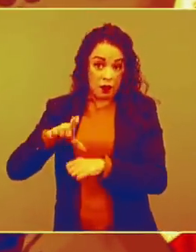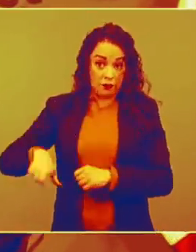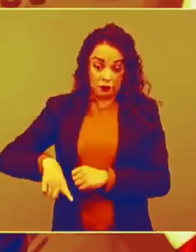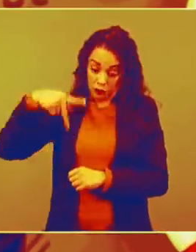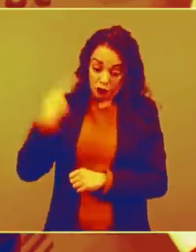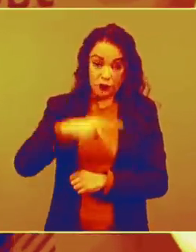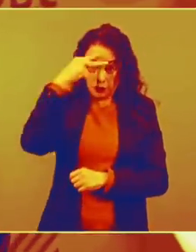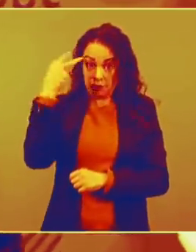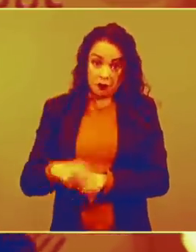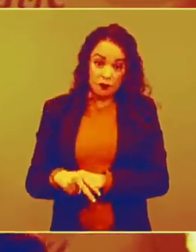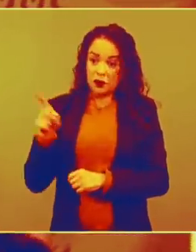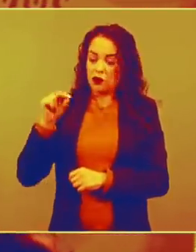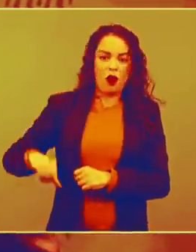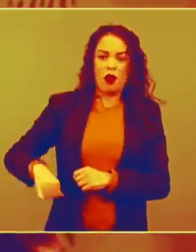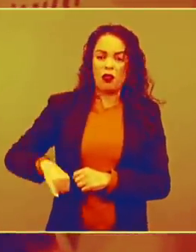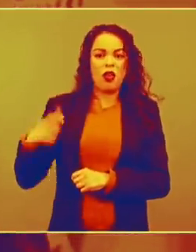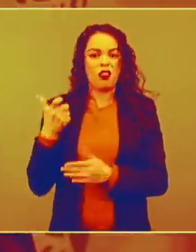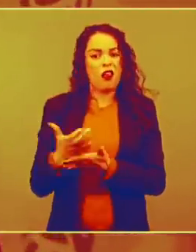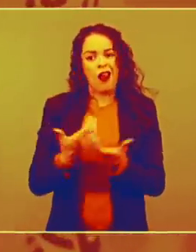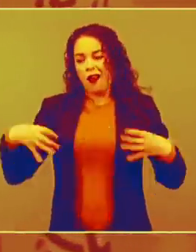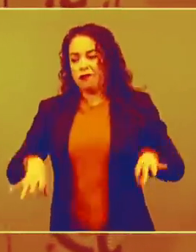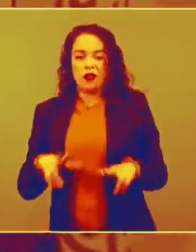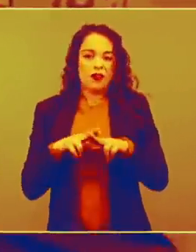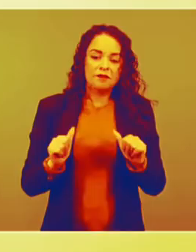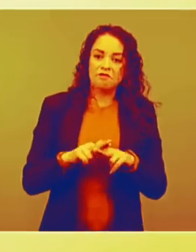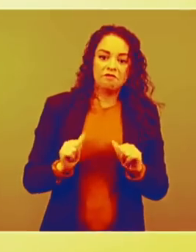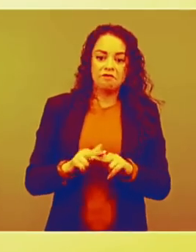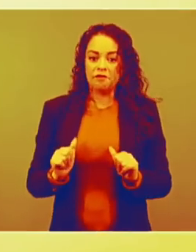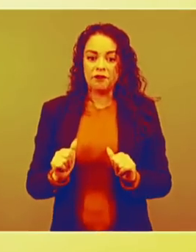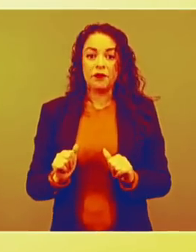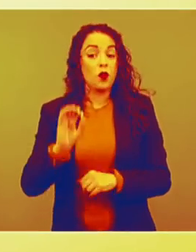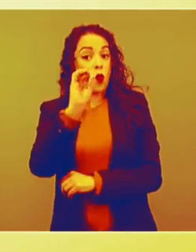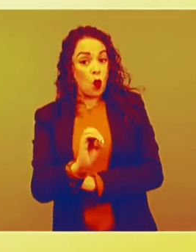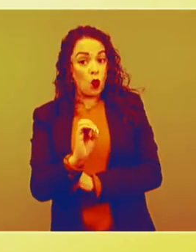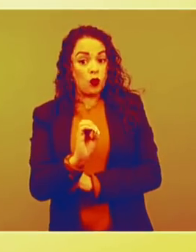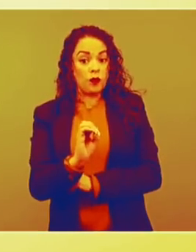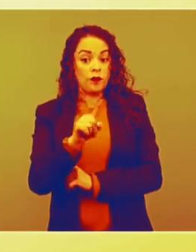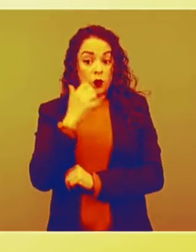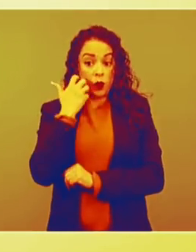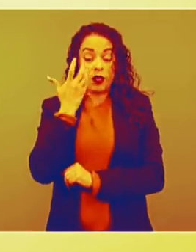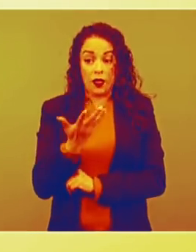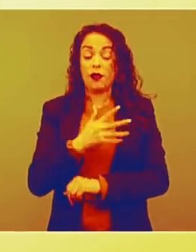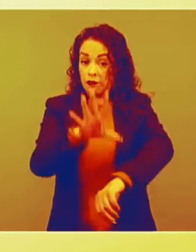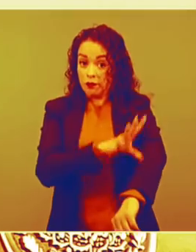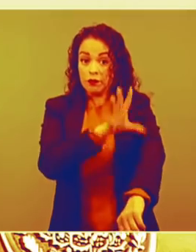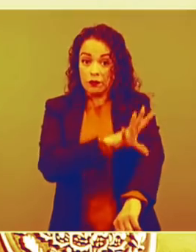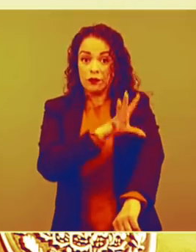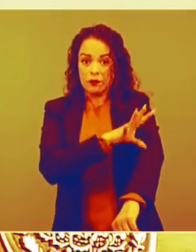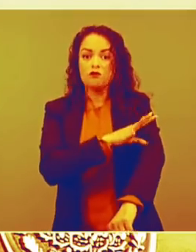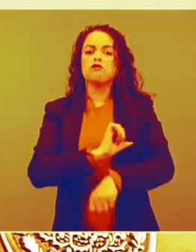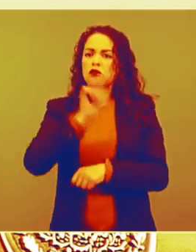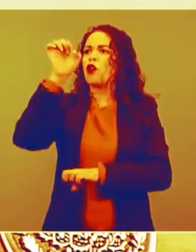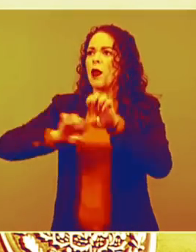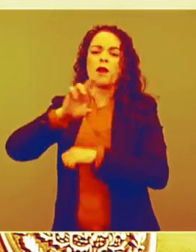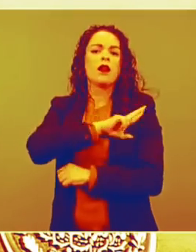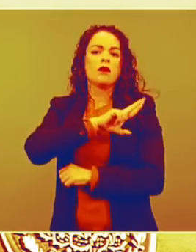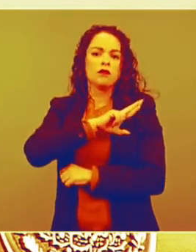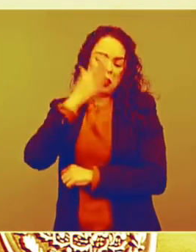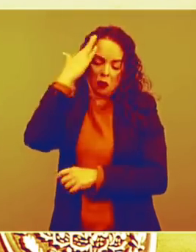que no tiene fines de lucro? ¿O quieres que la industria eléctrica la manejen particulares